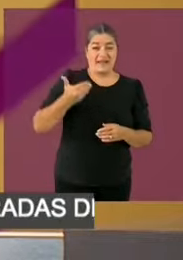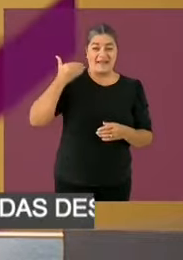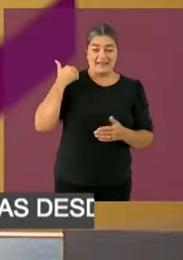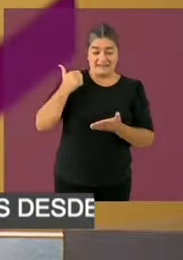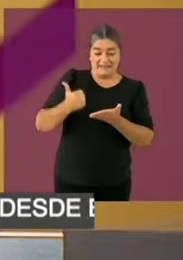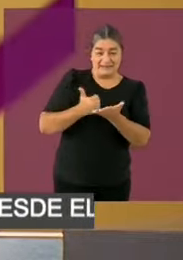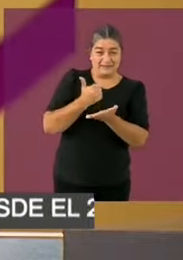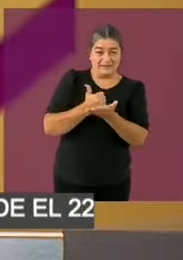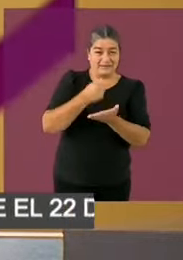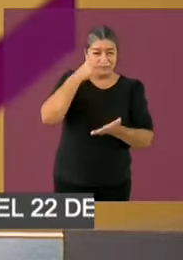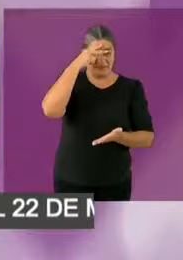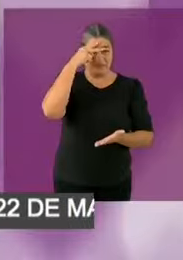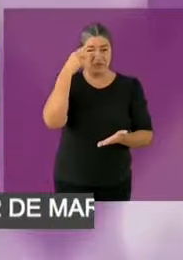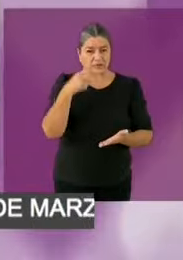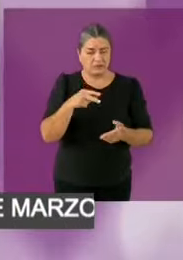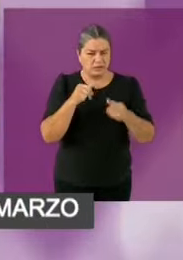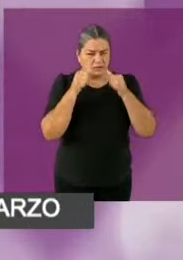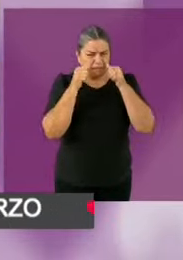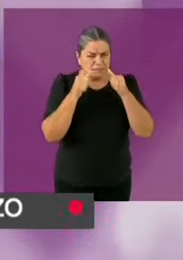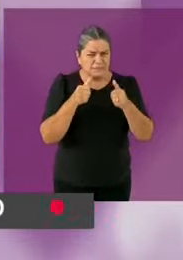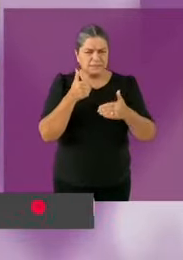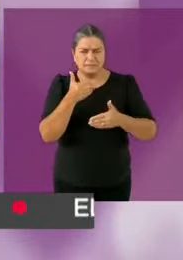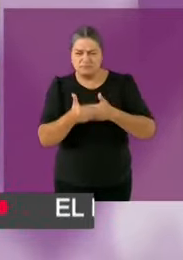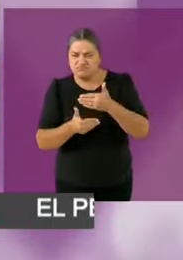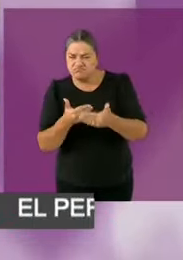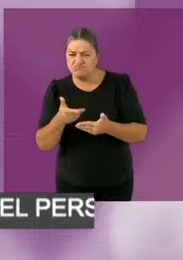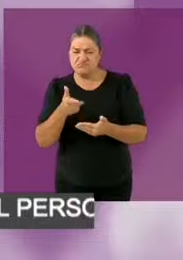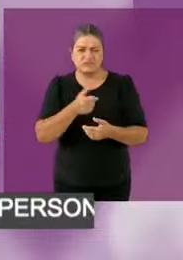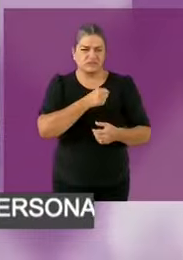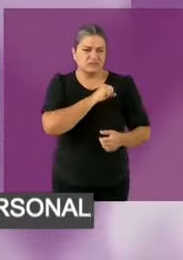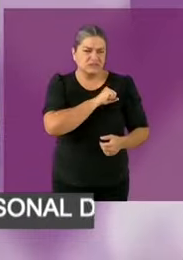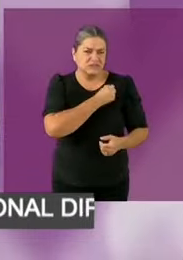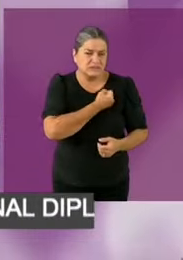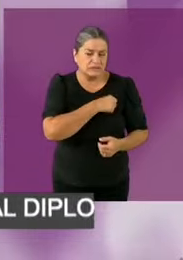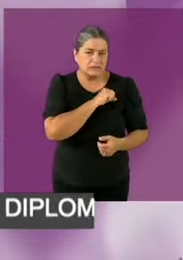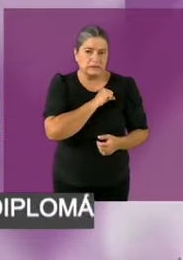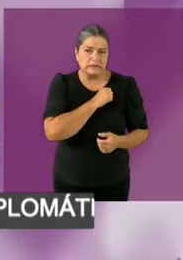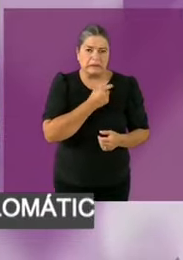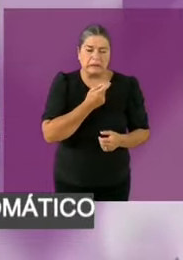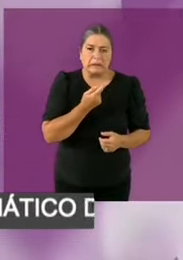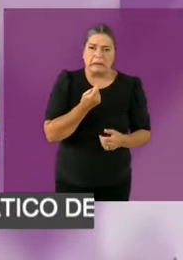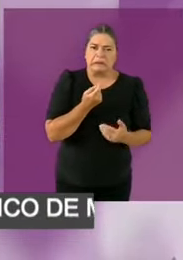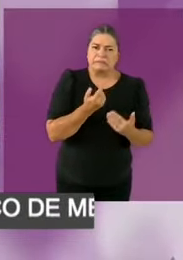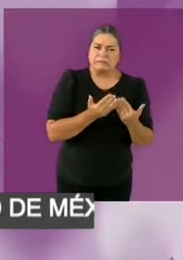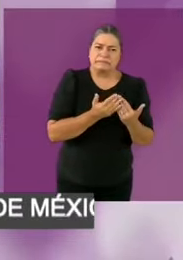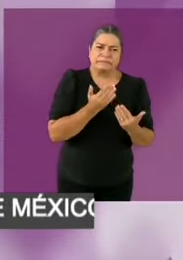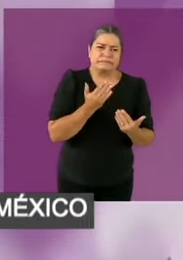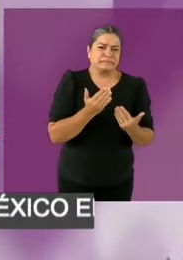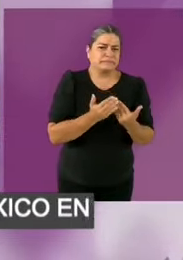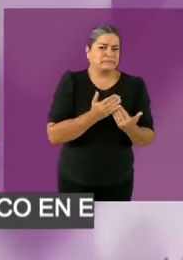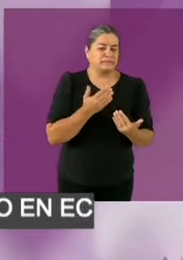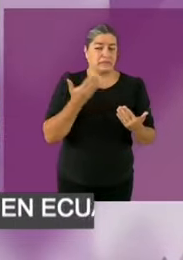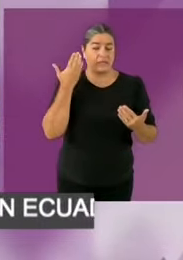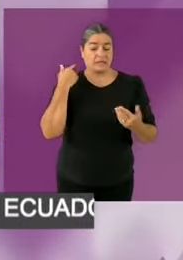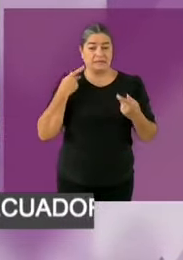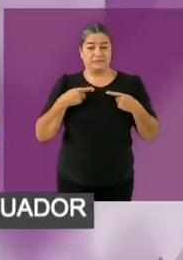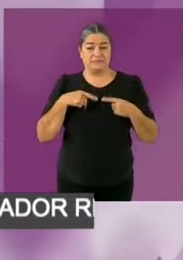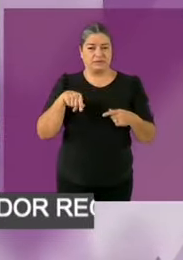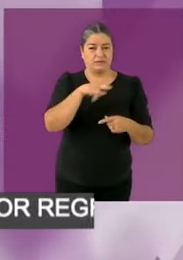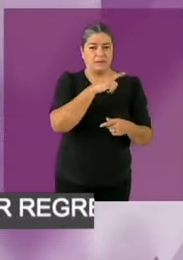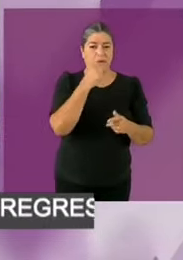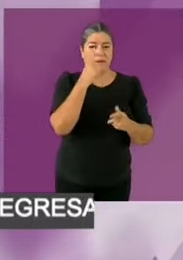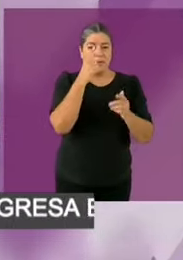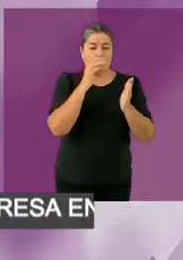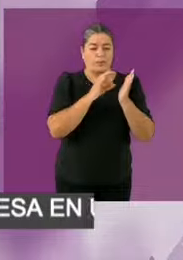En la Ciudad de México, las personas sin servicio, sin acceso a los servicios de salud, pasaron de ser 1.8 millones a 2